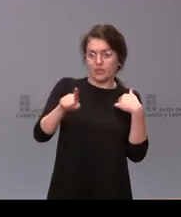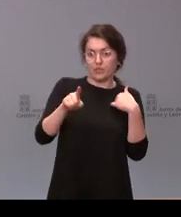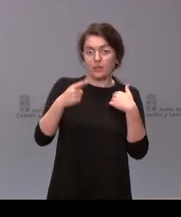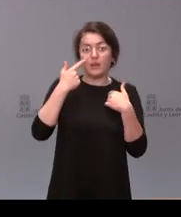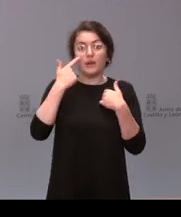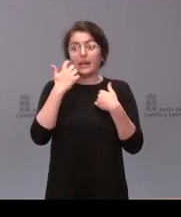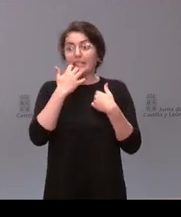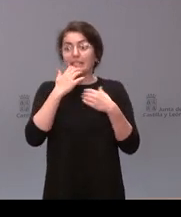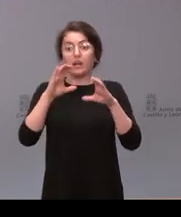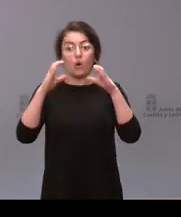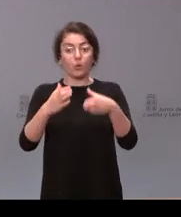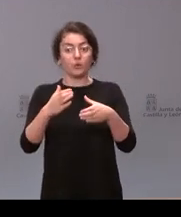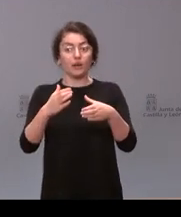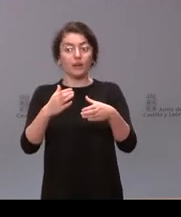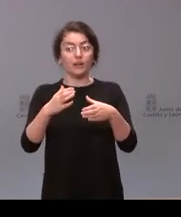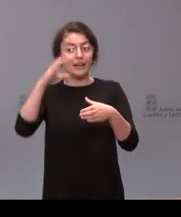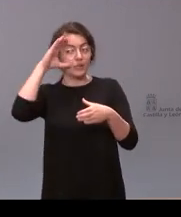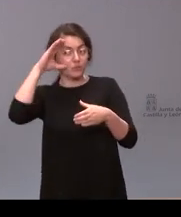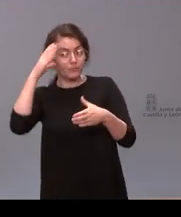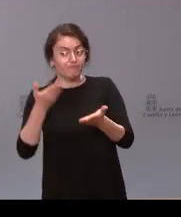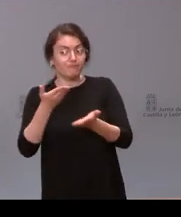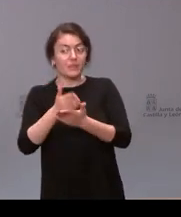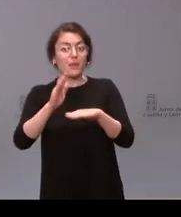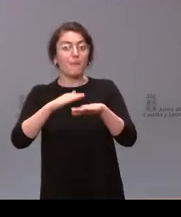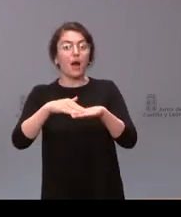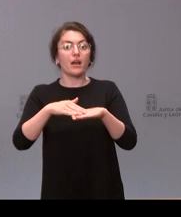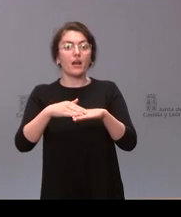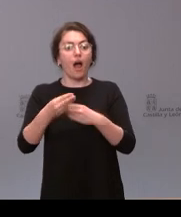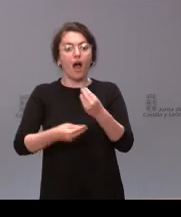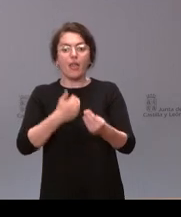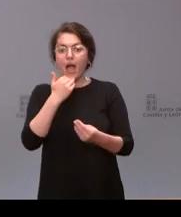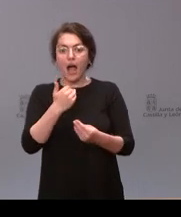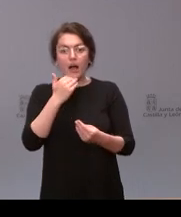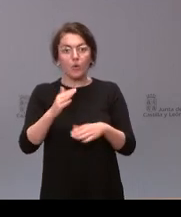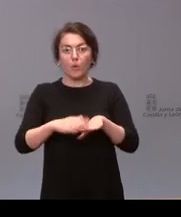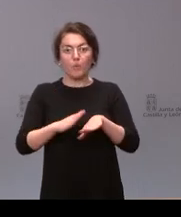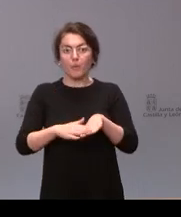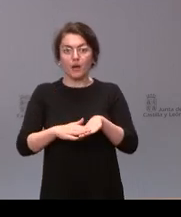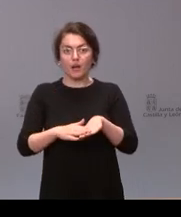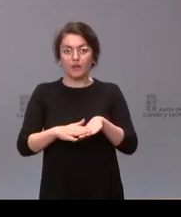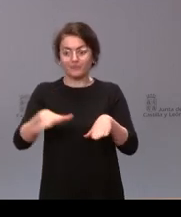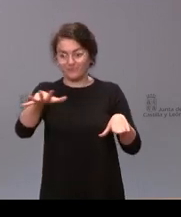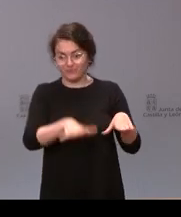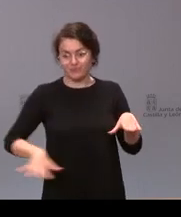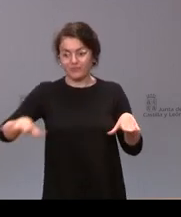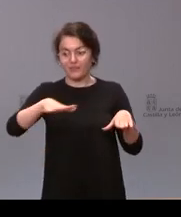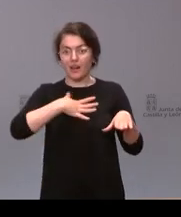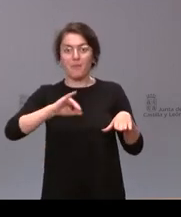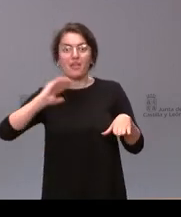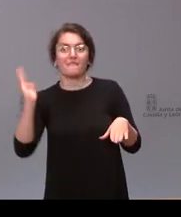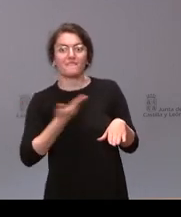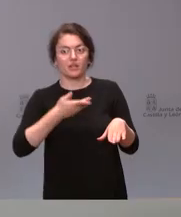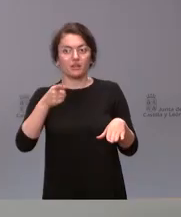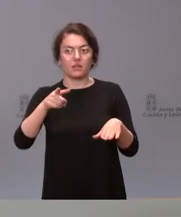petición de tomar medidas para que se produzca esa masiva llegada de ganado que compromete los pastos en la provincia de León. Gracias.